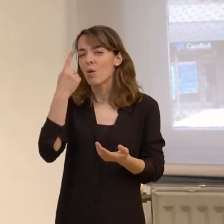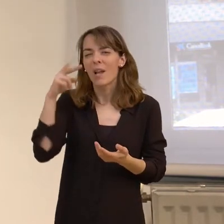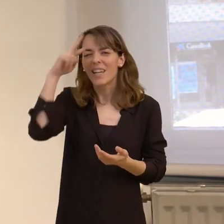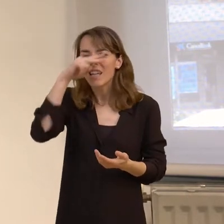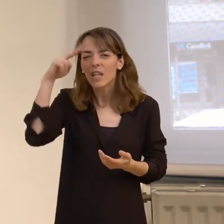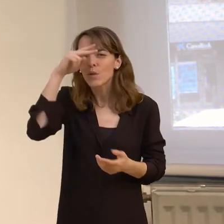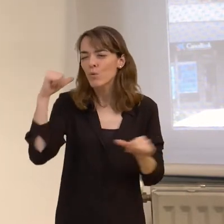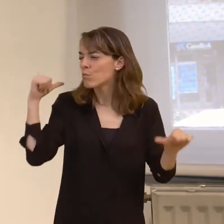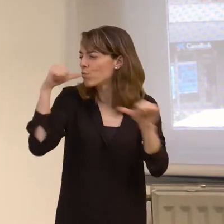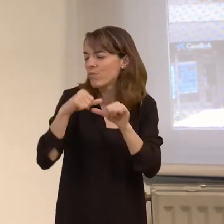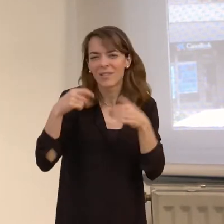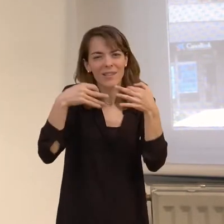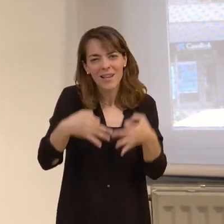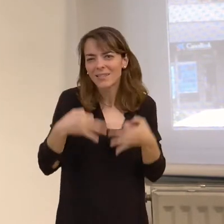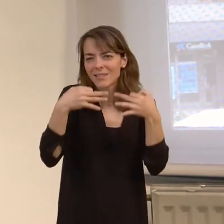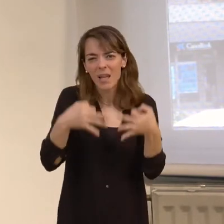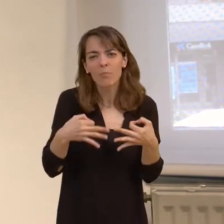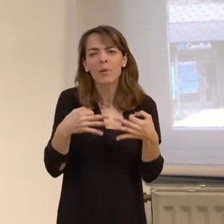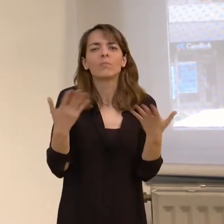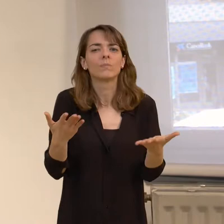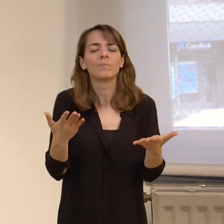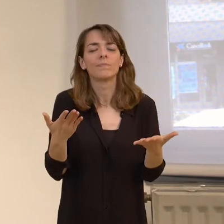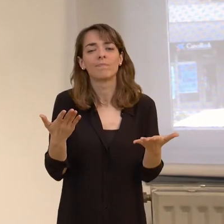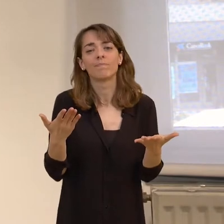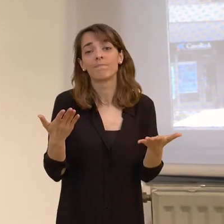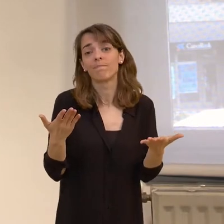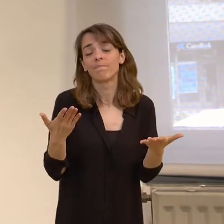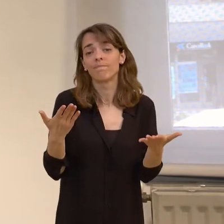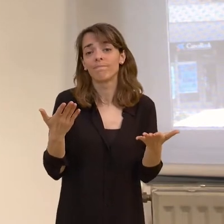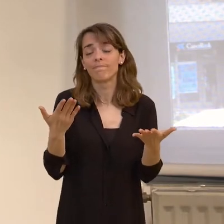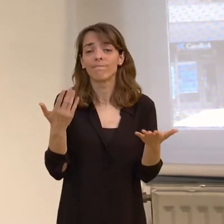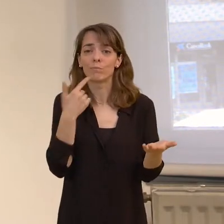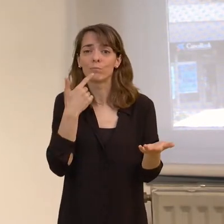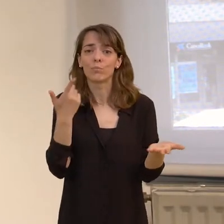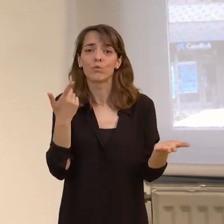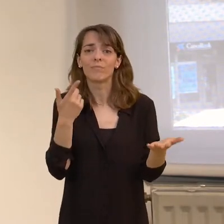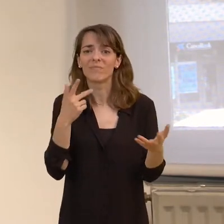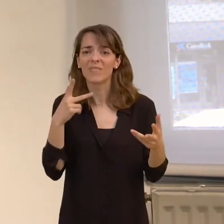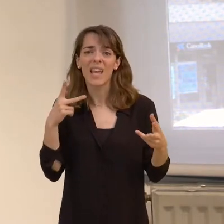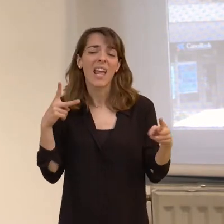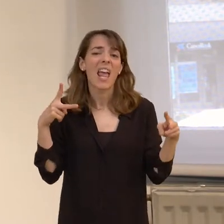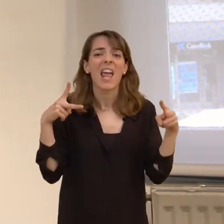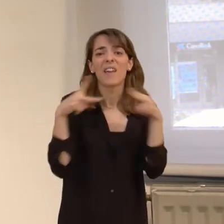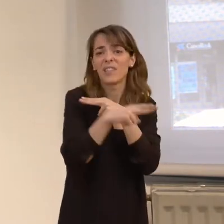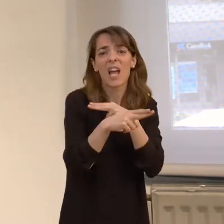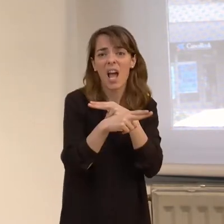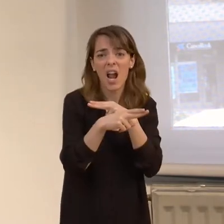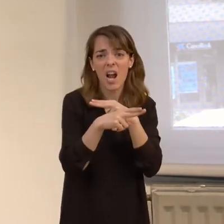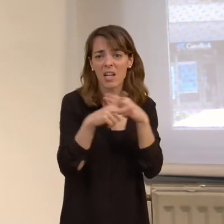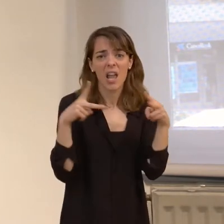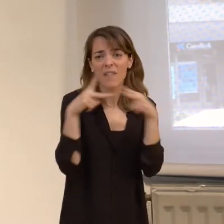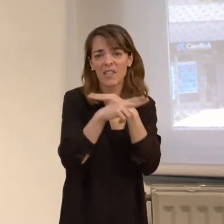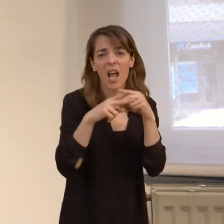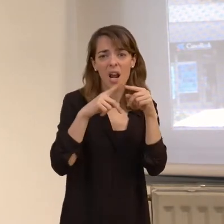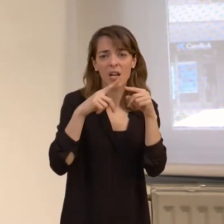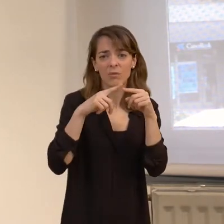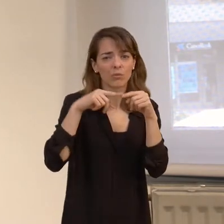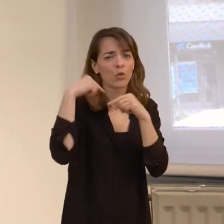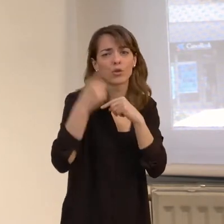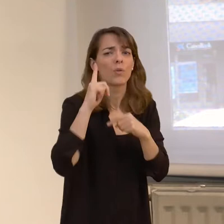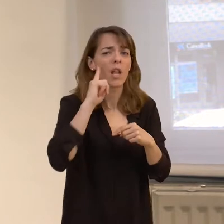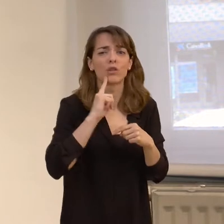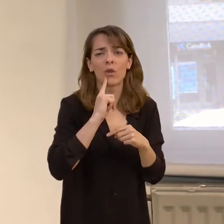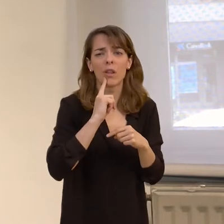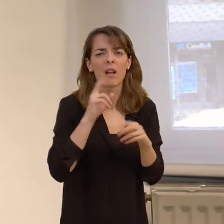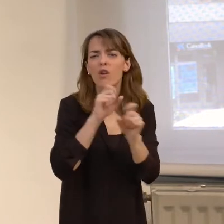que siempre ha tenido la asociación es la de evitar una de las peores consecuencias de la sordera en quien la padece, que